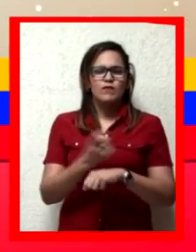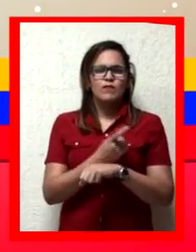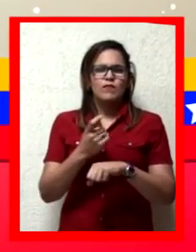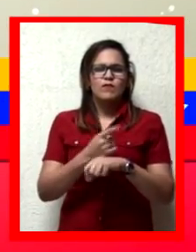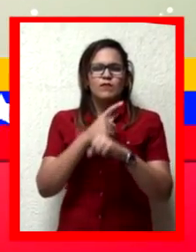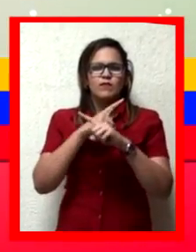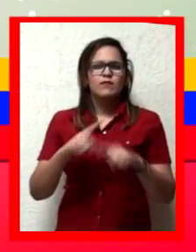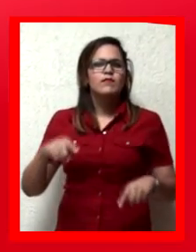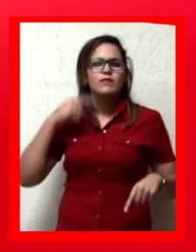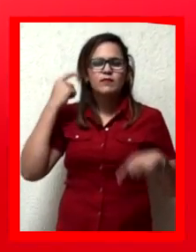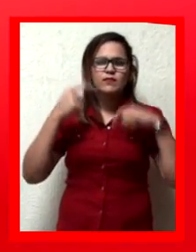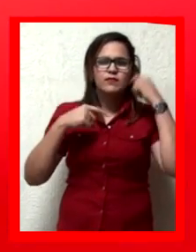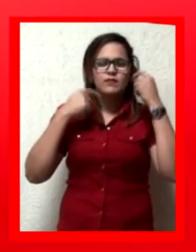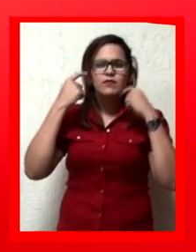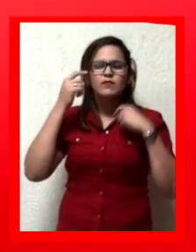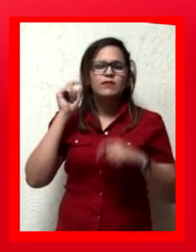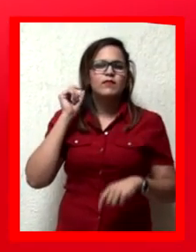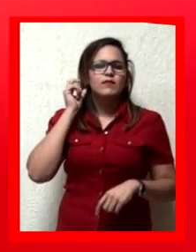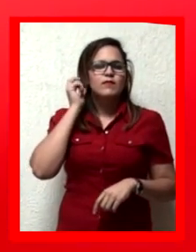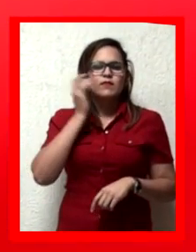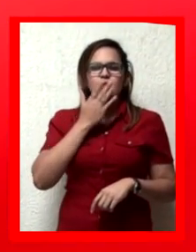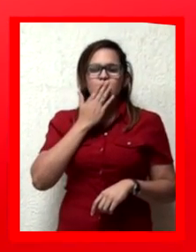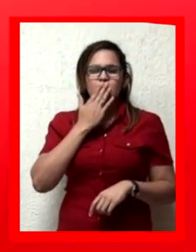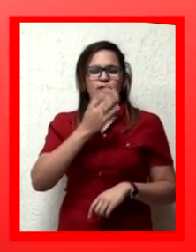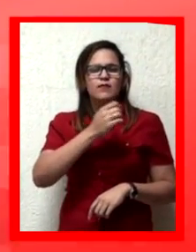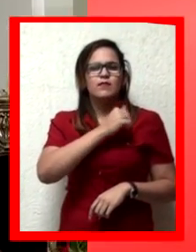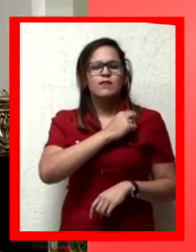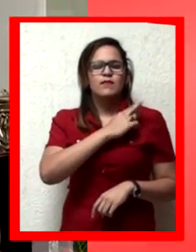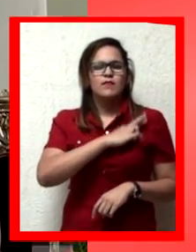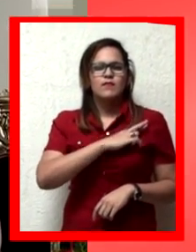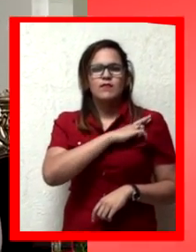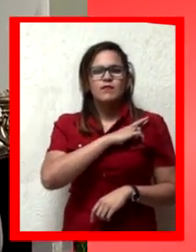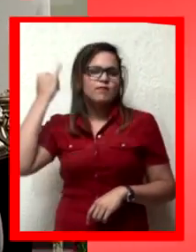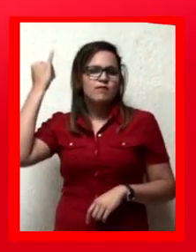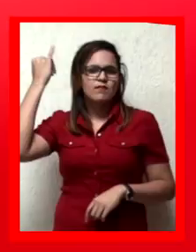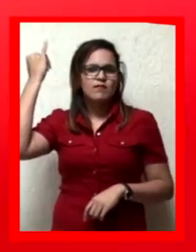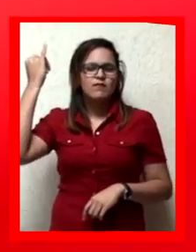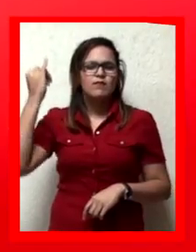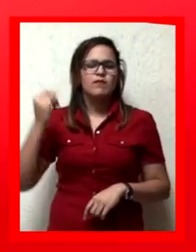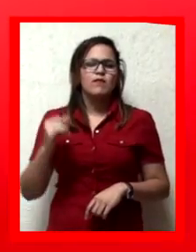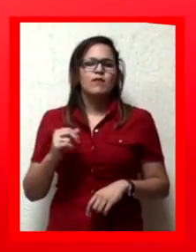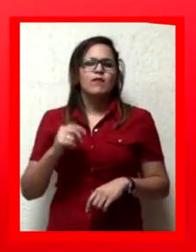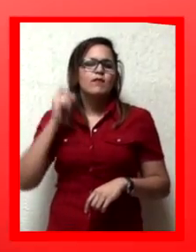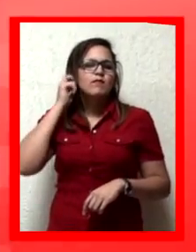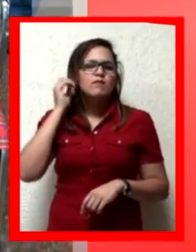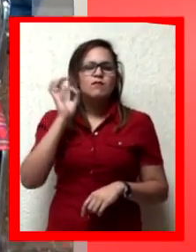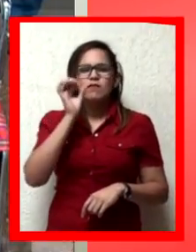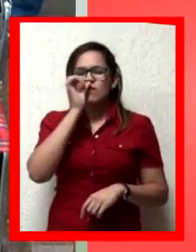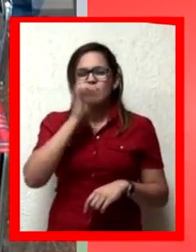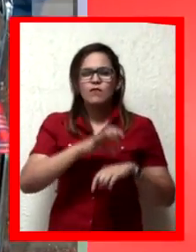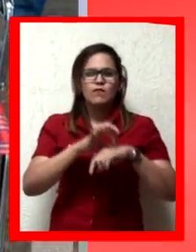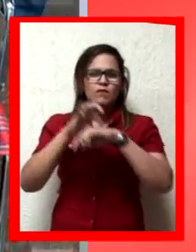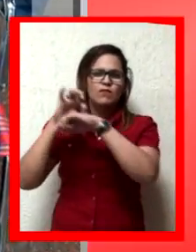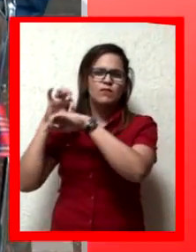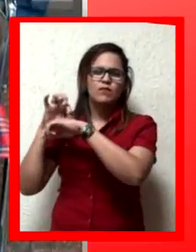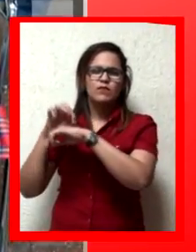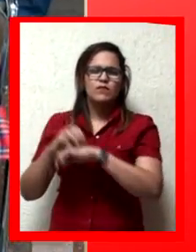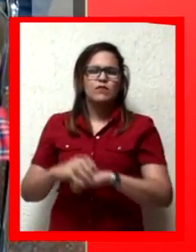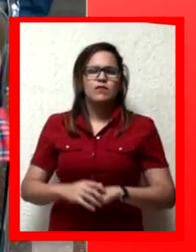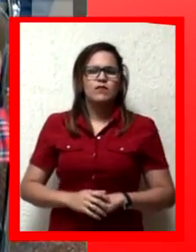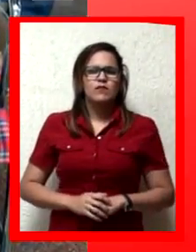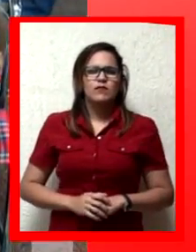y sin discriminación de raza, etnia, religión, género o cualquier otra